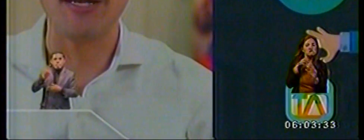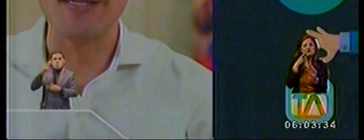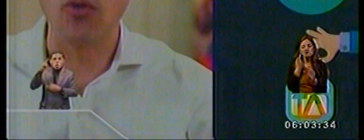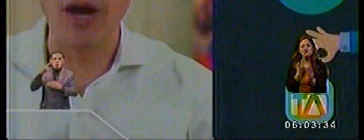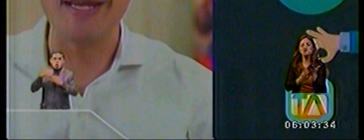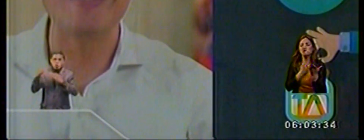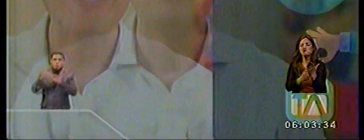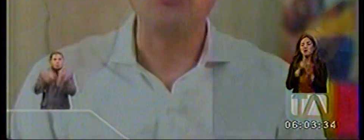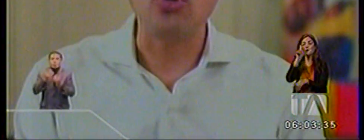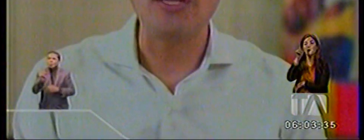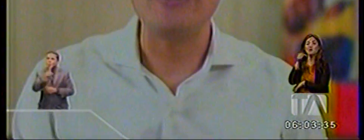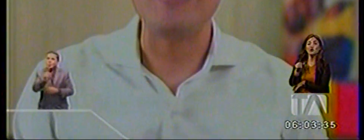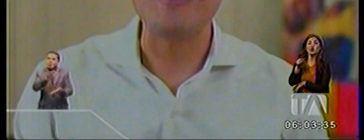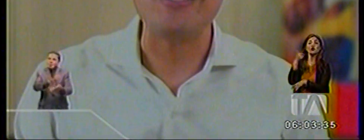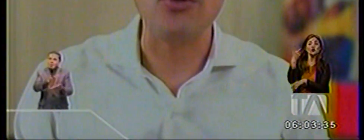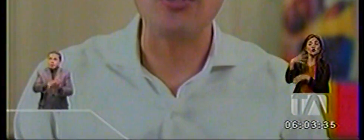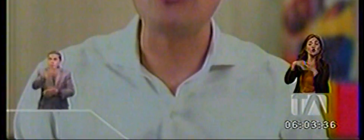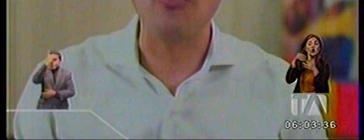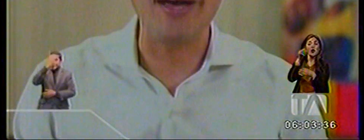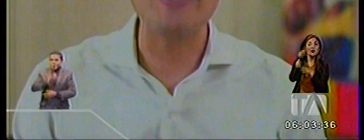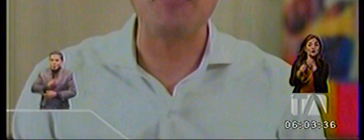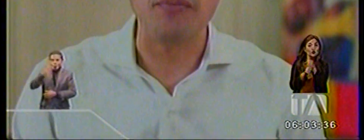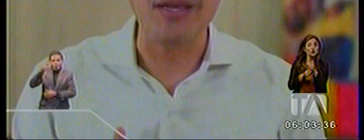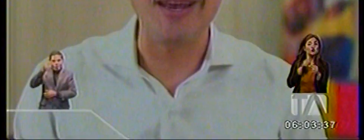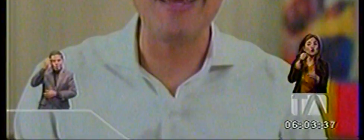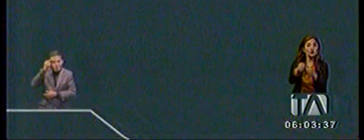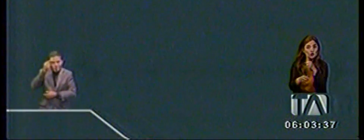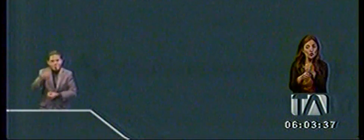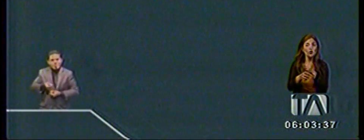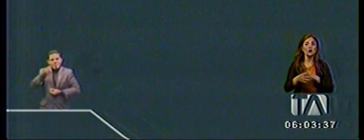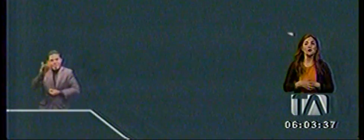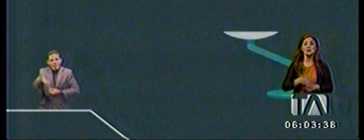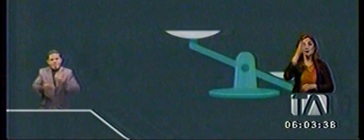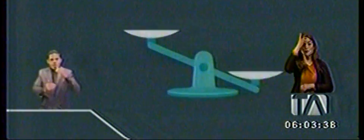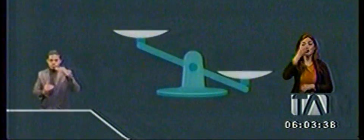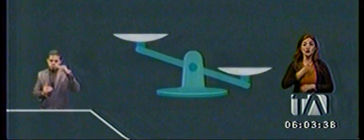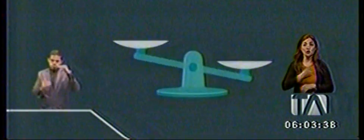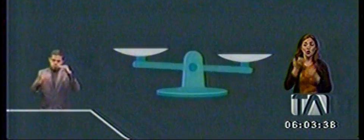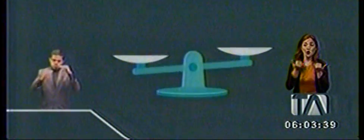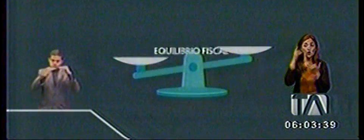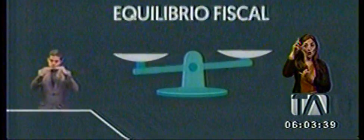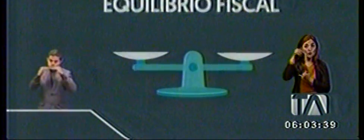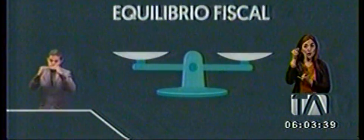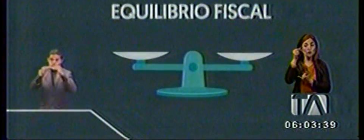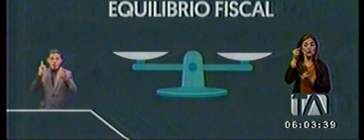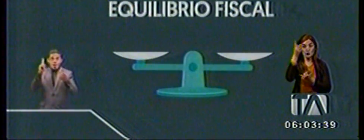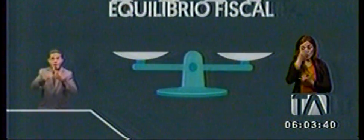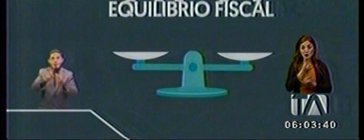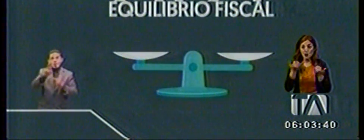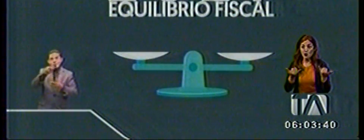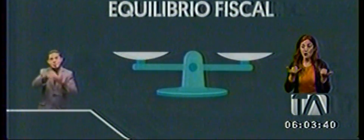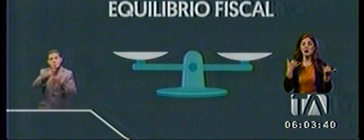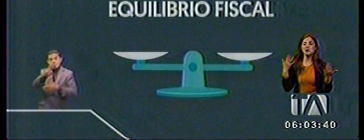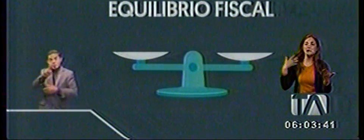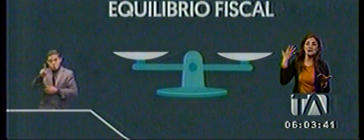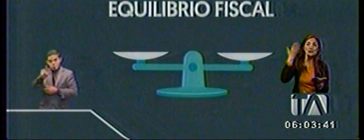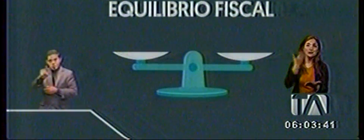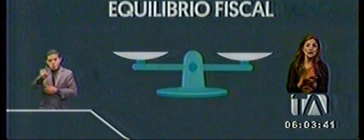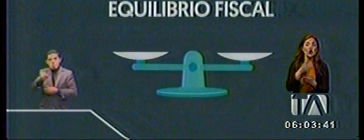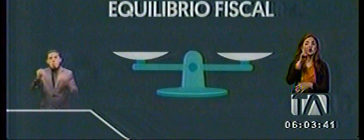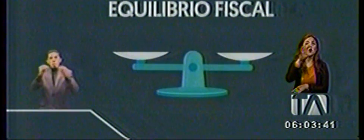millones de dólares anuales. Todas las decisiones tomadas permitirán llegar al equilibrio fiscal primario hasta el año 2021